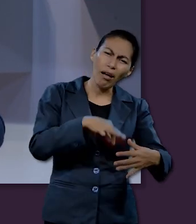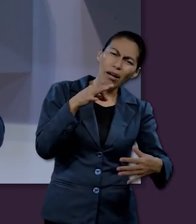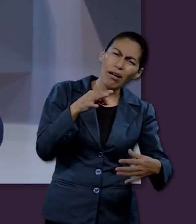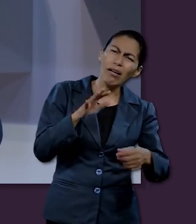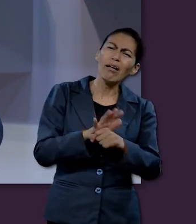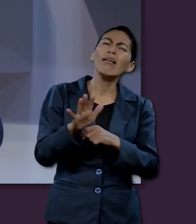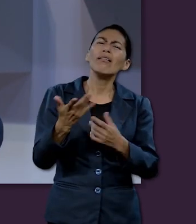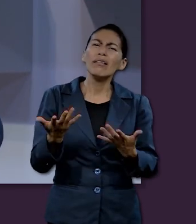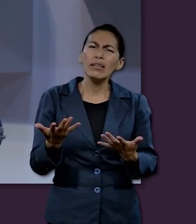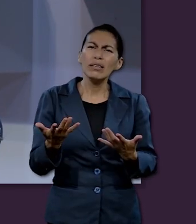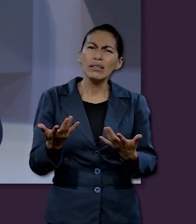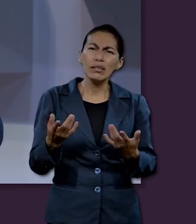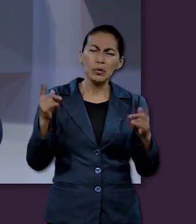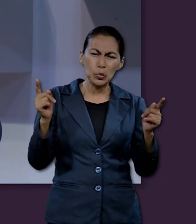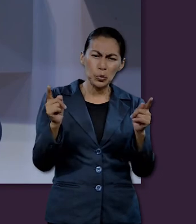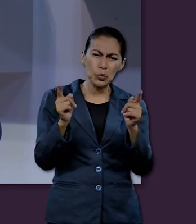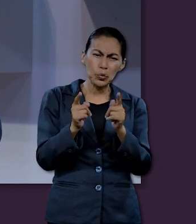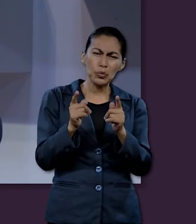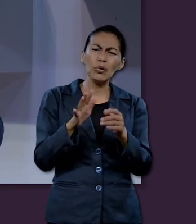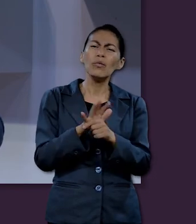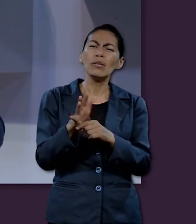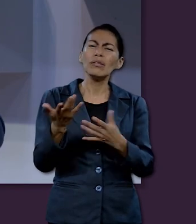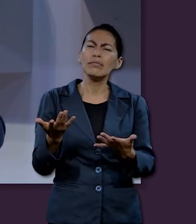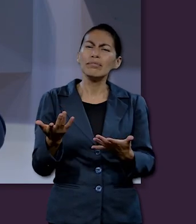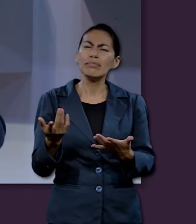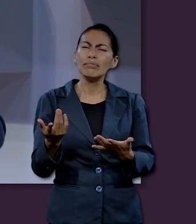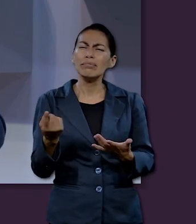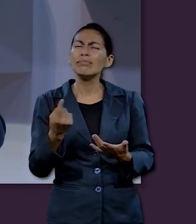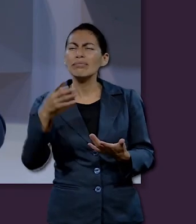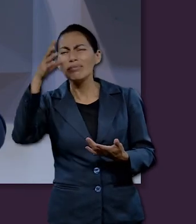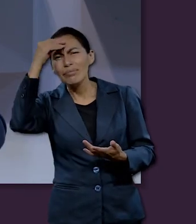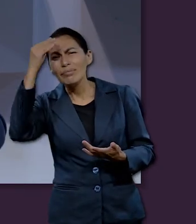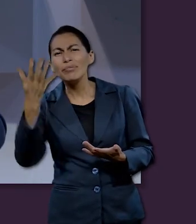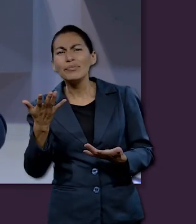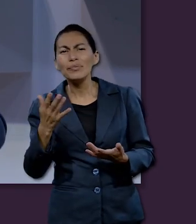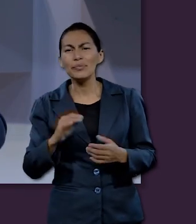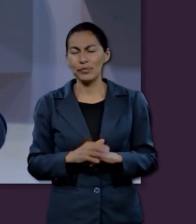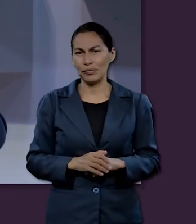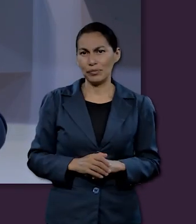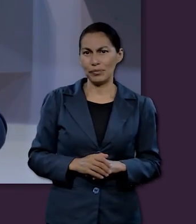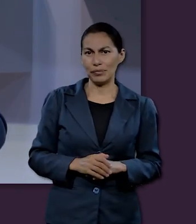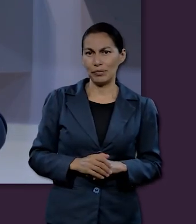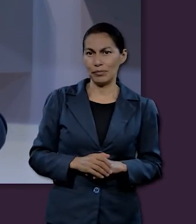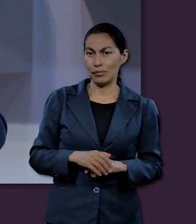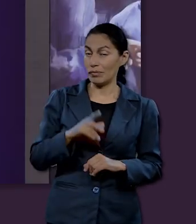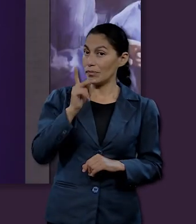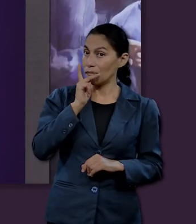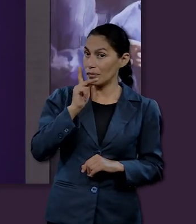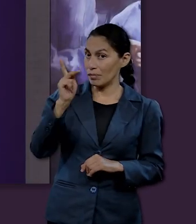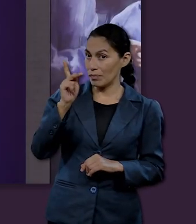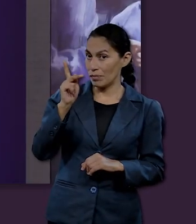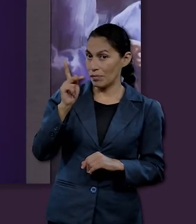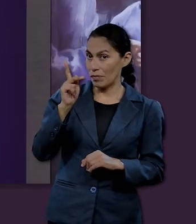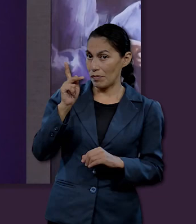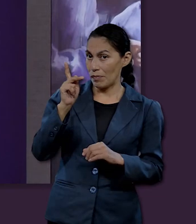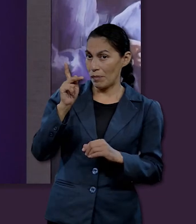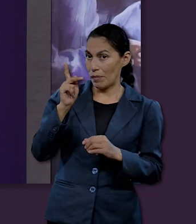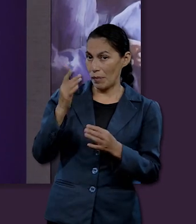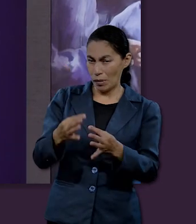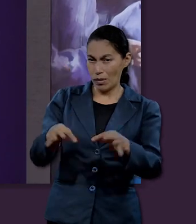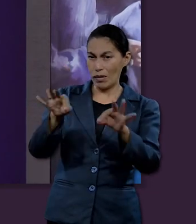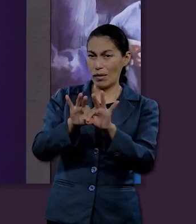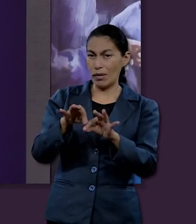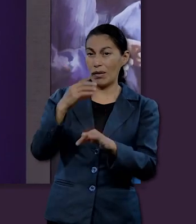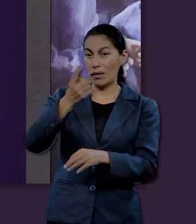esta lección? ¿Podemos ir concluyendo? ¿Con qué nos vamos? Pues, la palabra principal es disciplina, creo